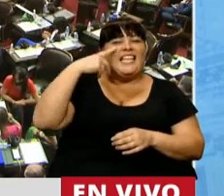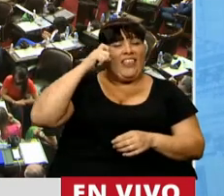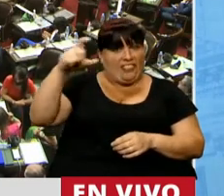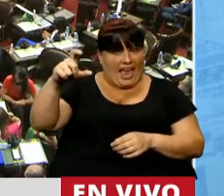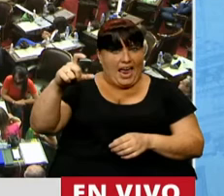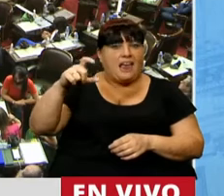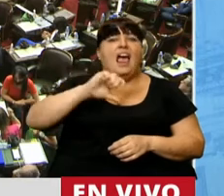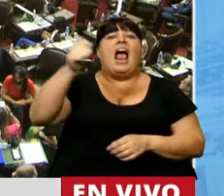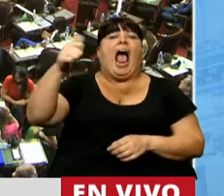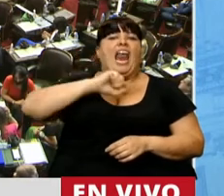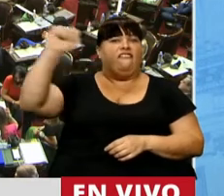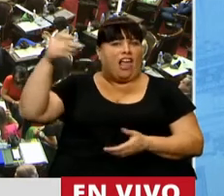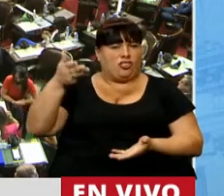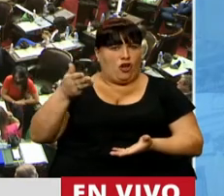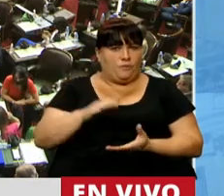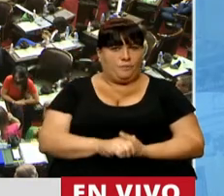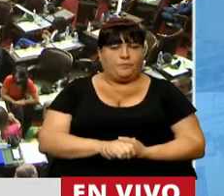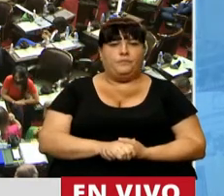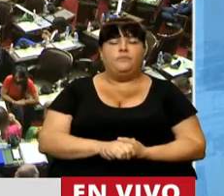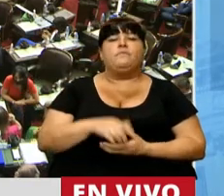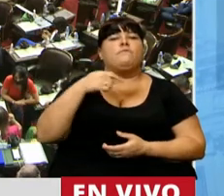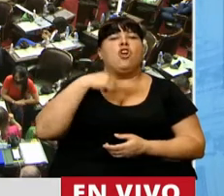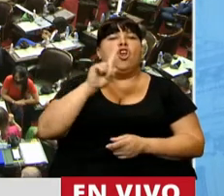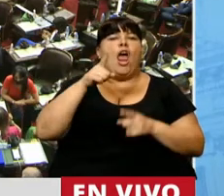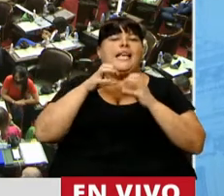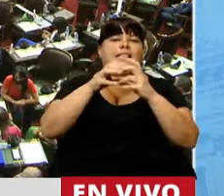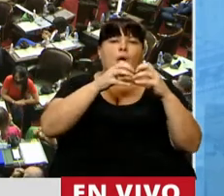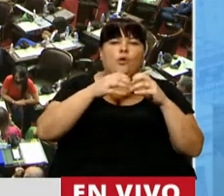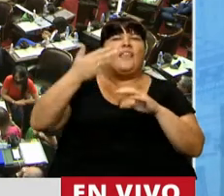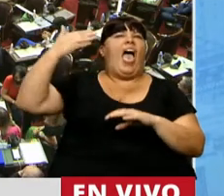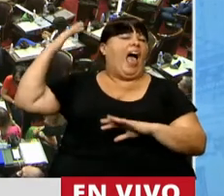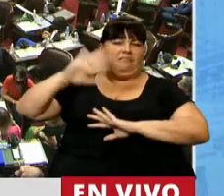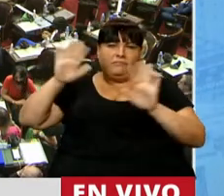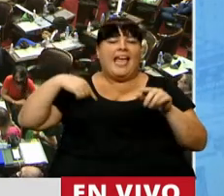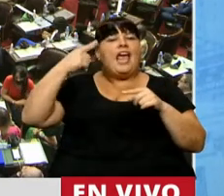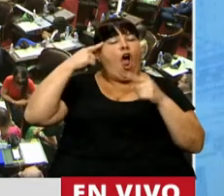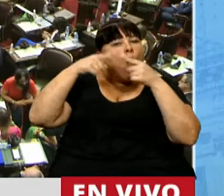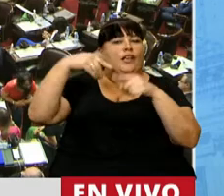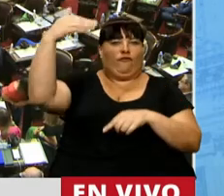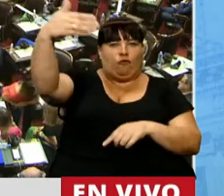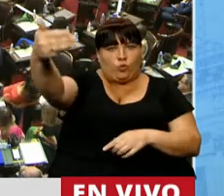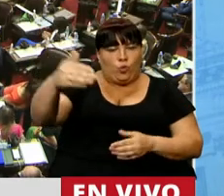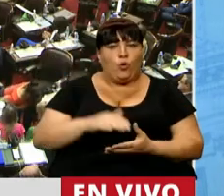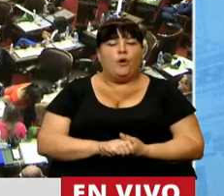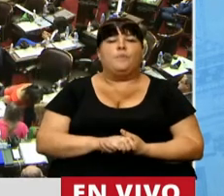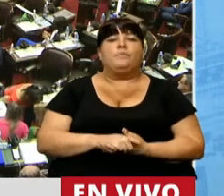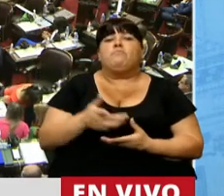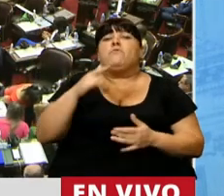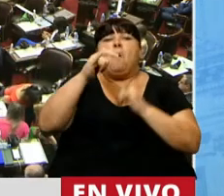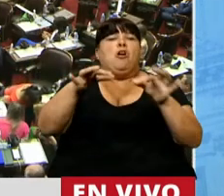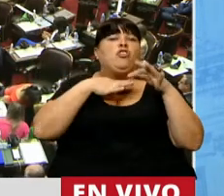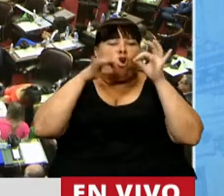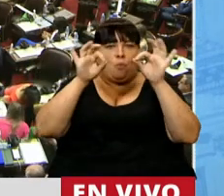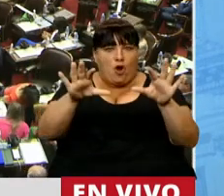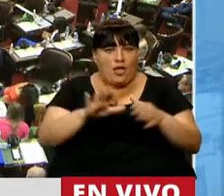INDEC le ganaron con la inflación. Yo no voy a empezar a discutir para atrás, quiero mirar para adelante. Cuéntenla como